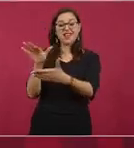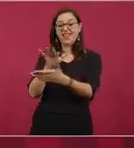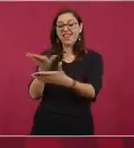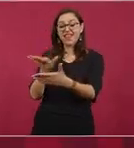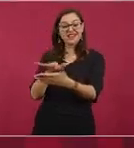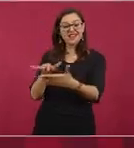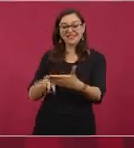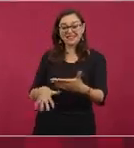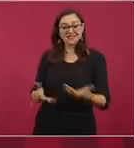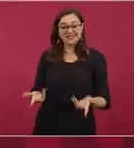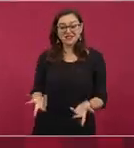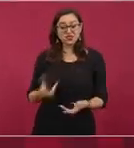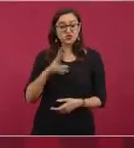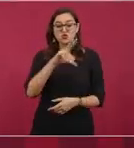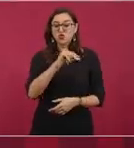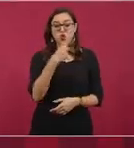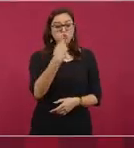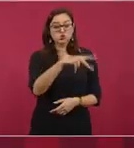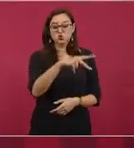políticos de antes,